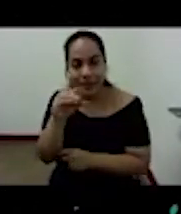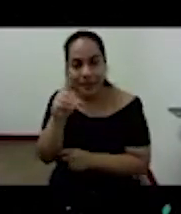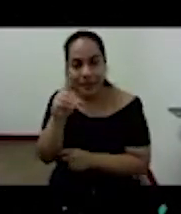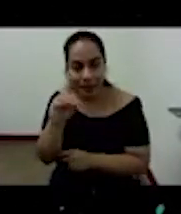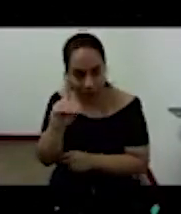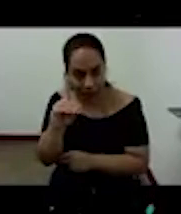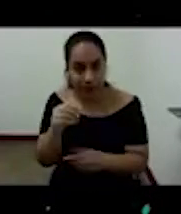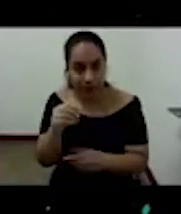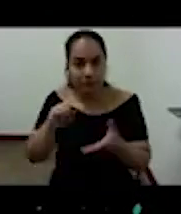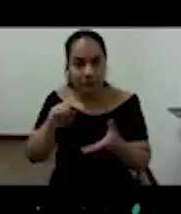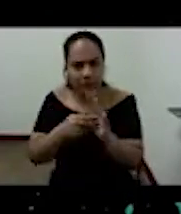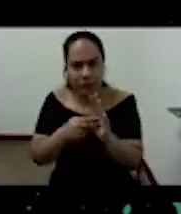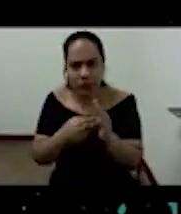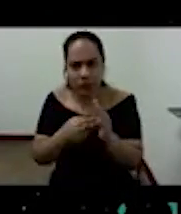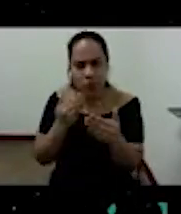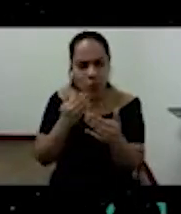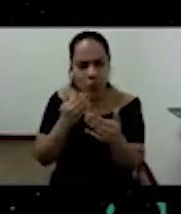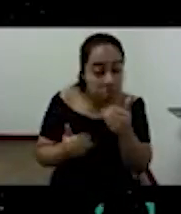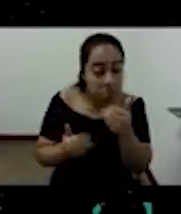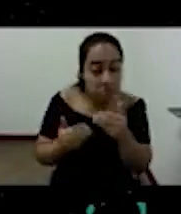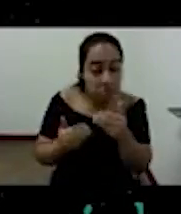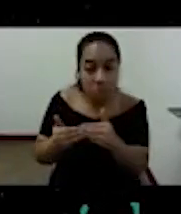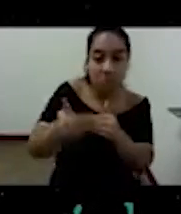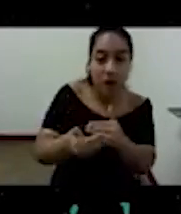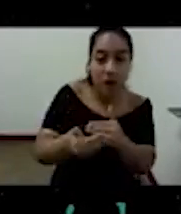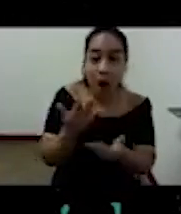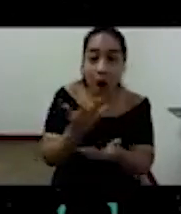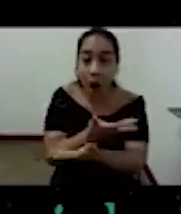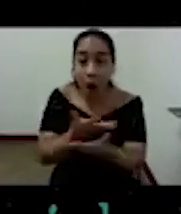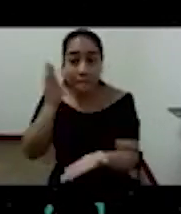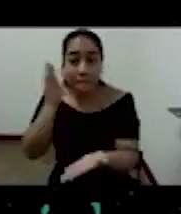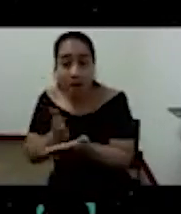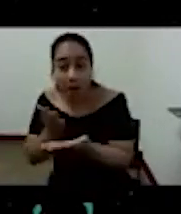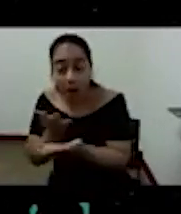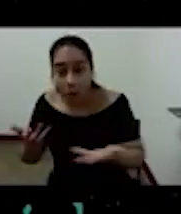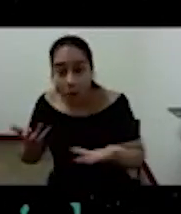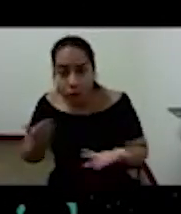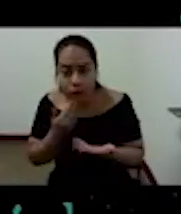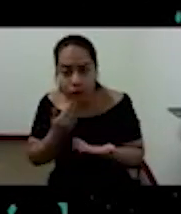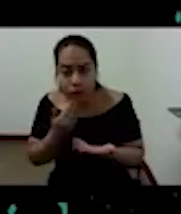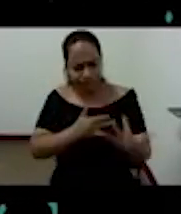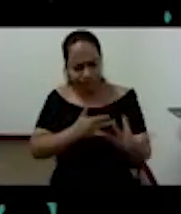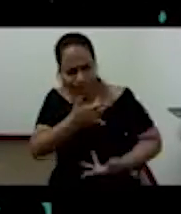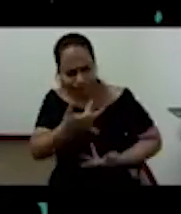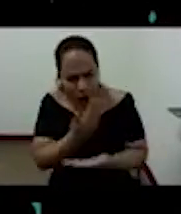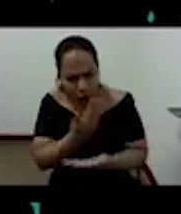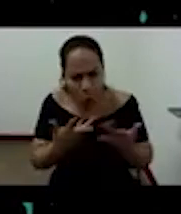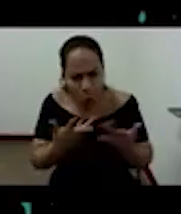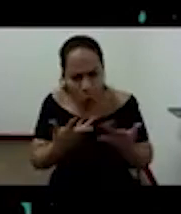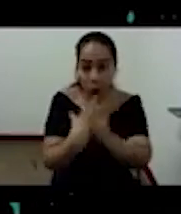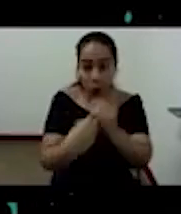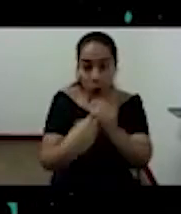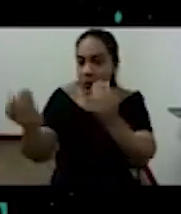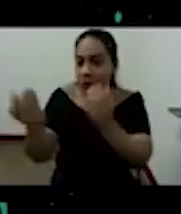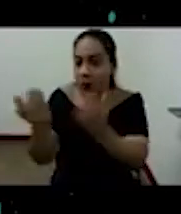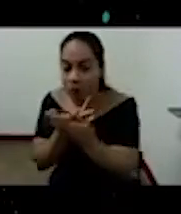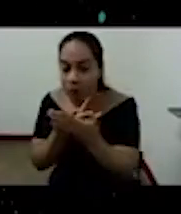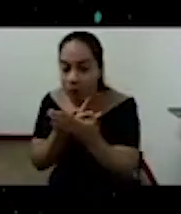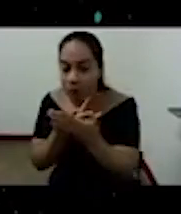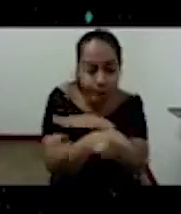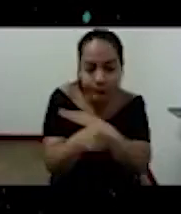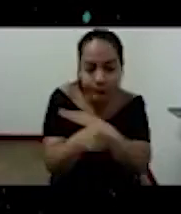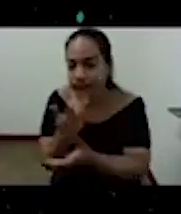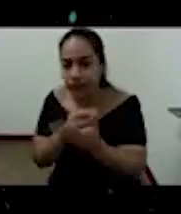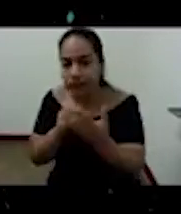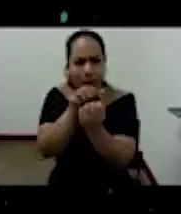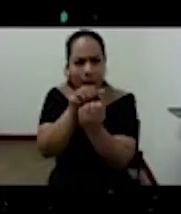punto los acontecimientos decisivos escapan a la dimensión